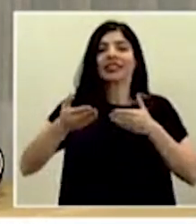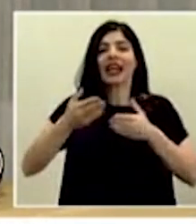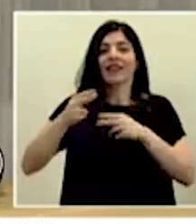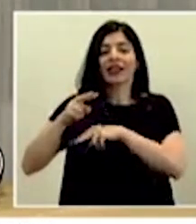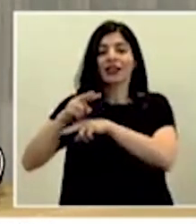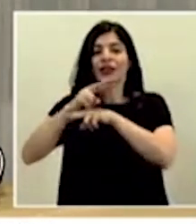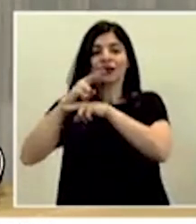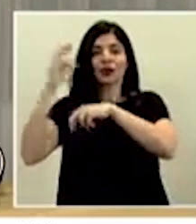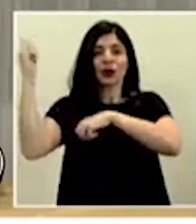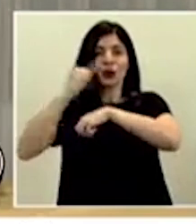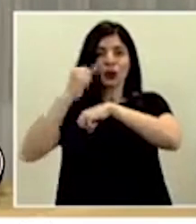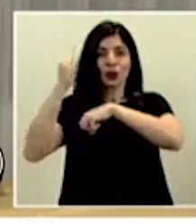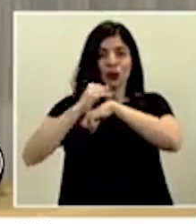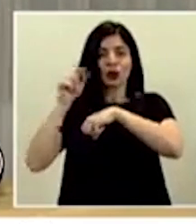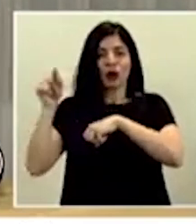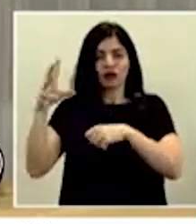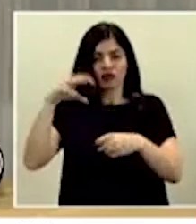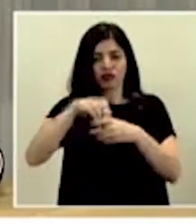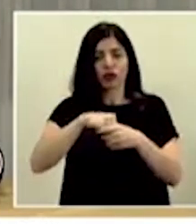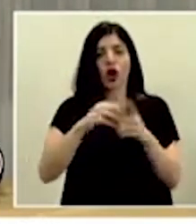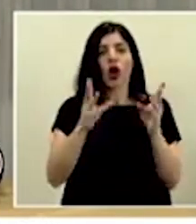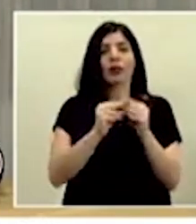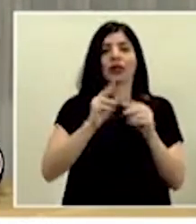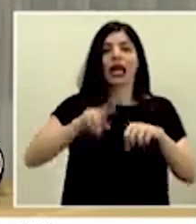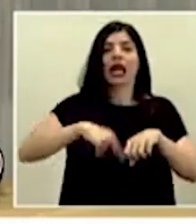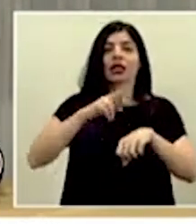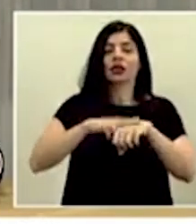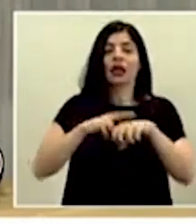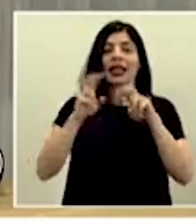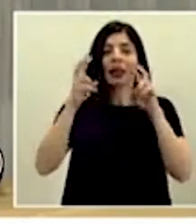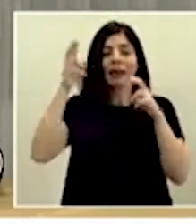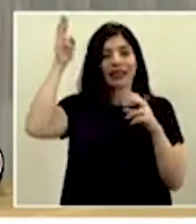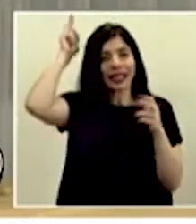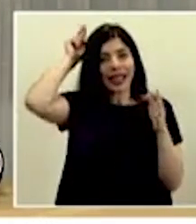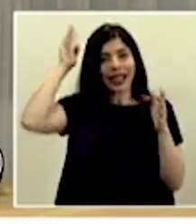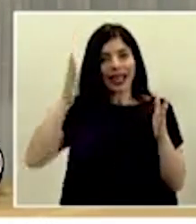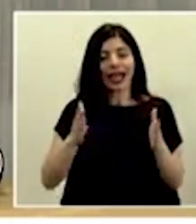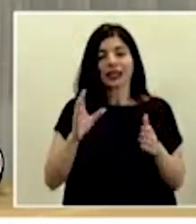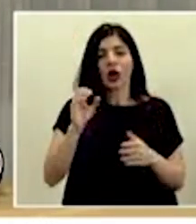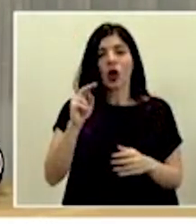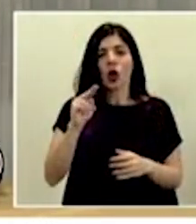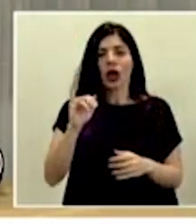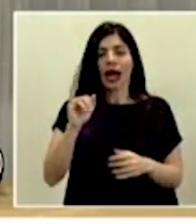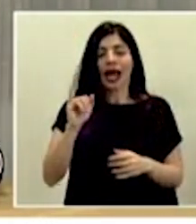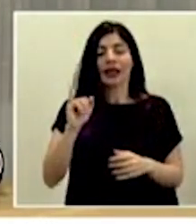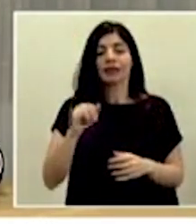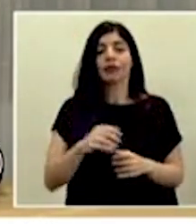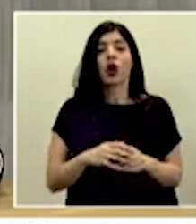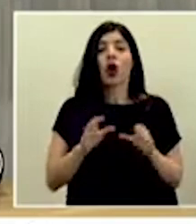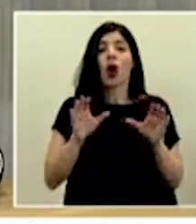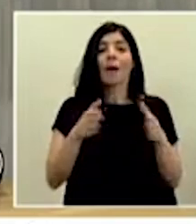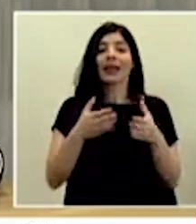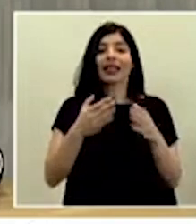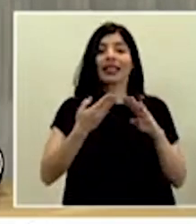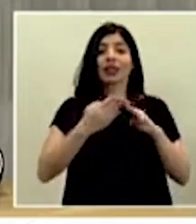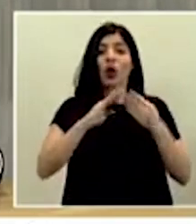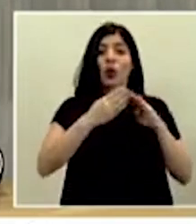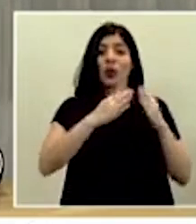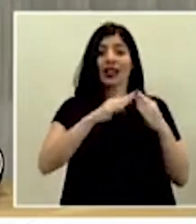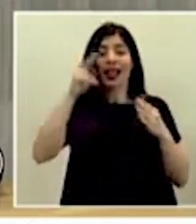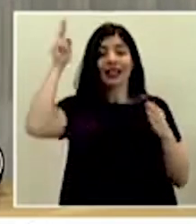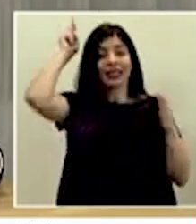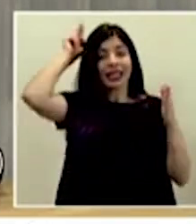Vigilancia Aérea, la Comisión Nacional de Asuntos Indígenas, CONAI, los Comités Comunitarios